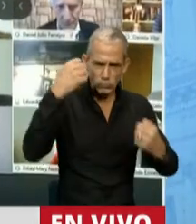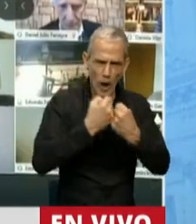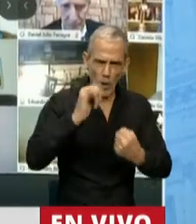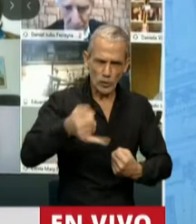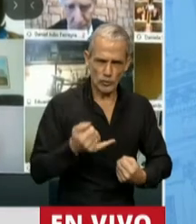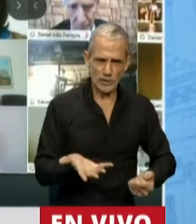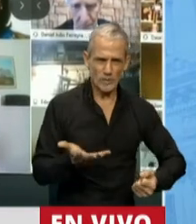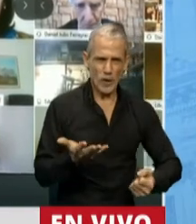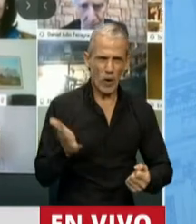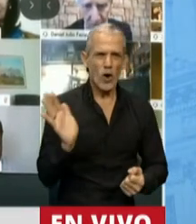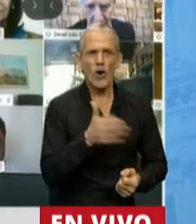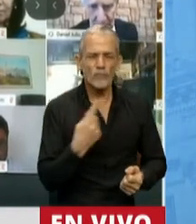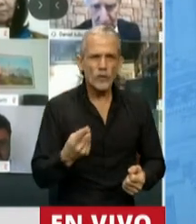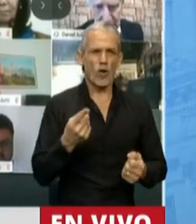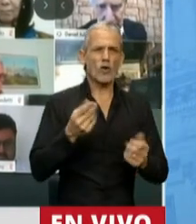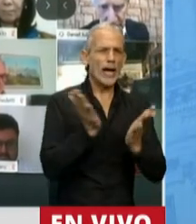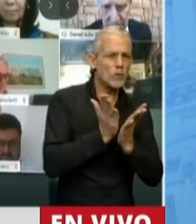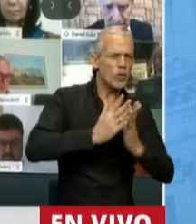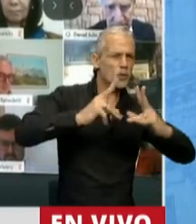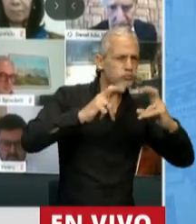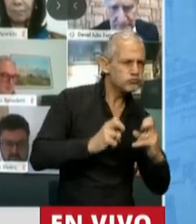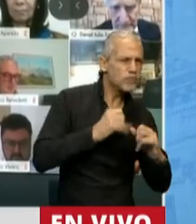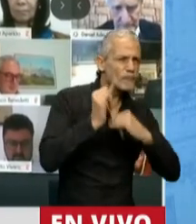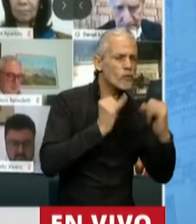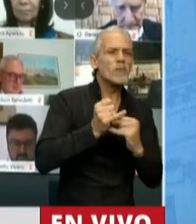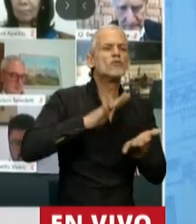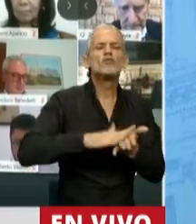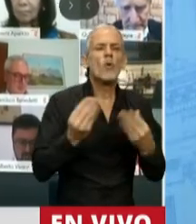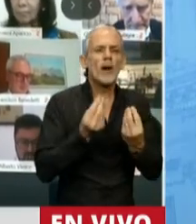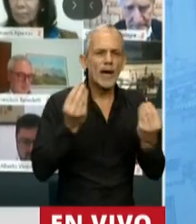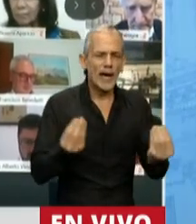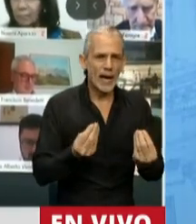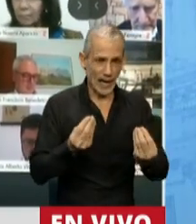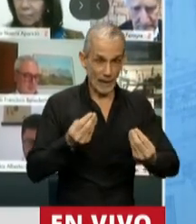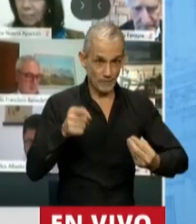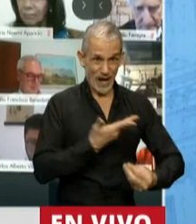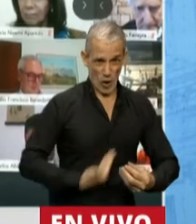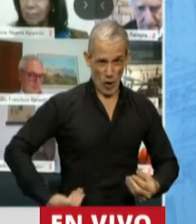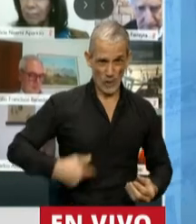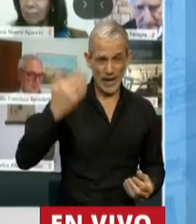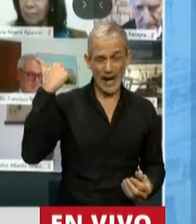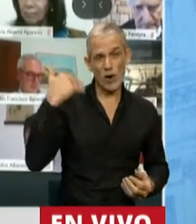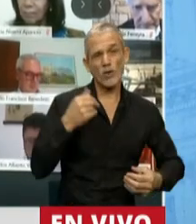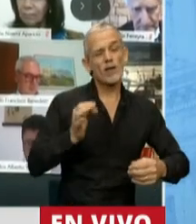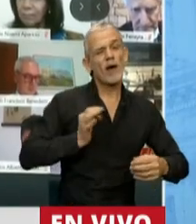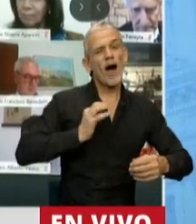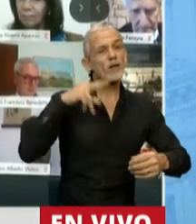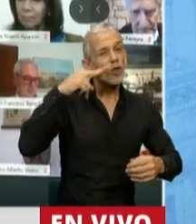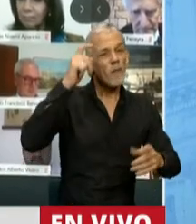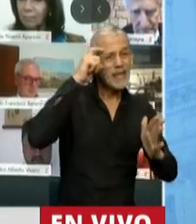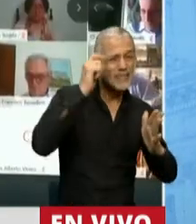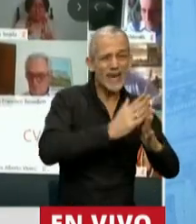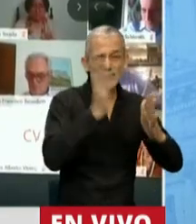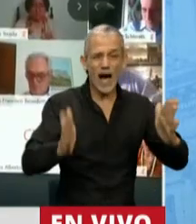En todos los datos y todos los estudios con respecto a lo que el gobierno desde el 2010